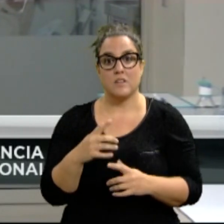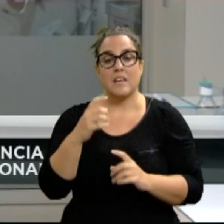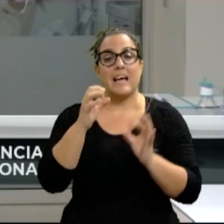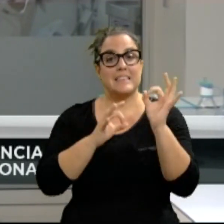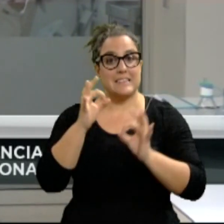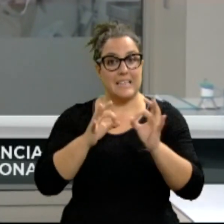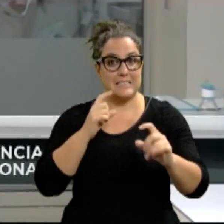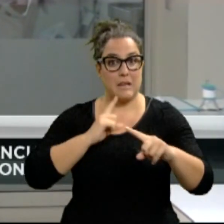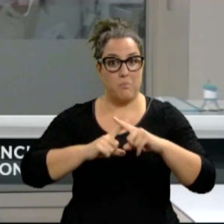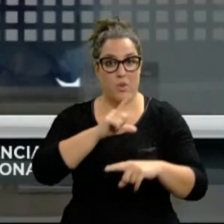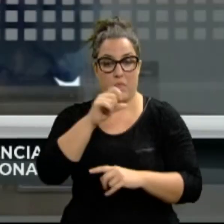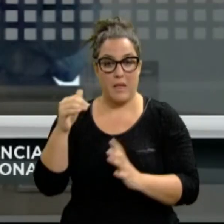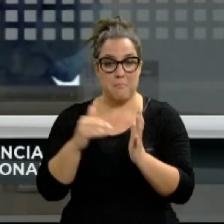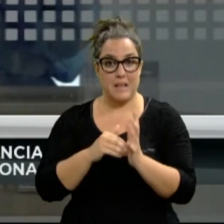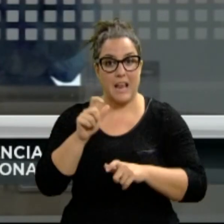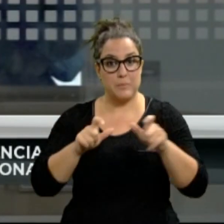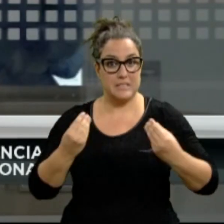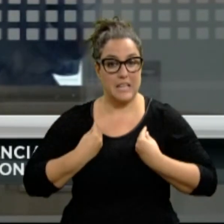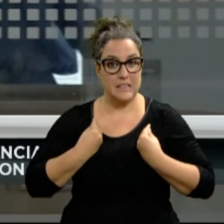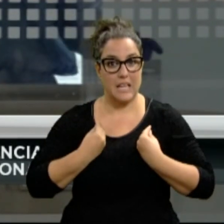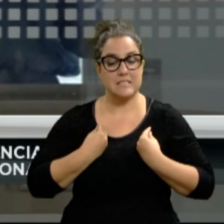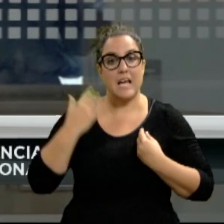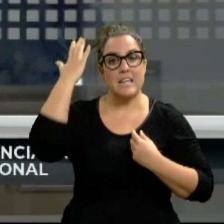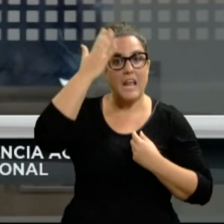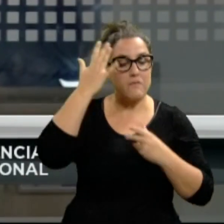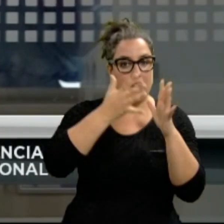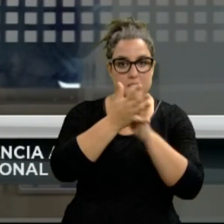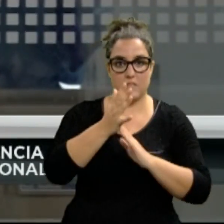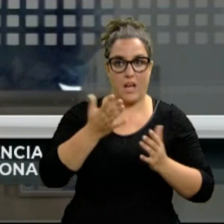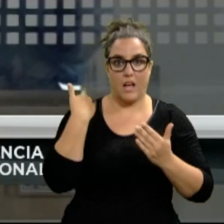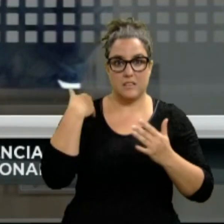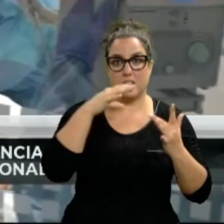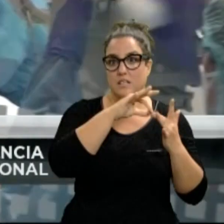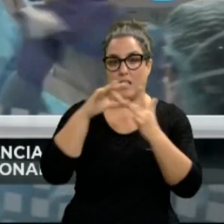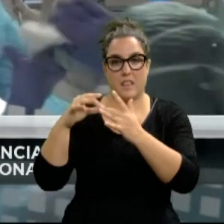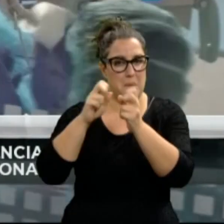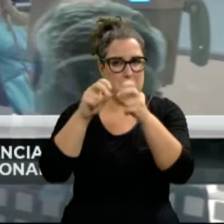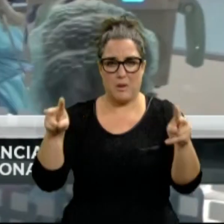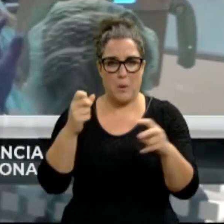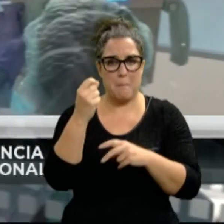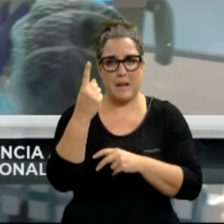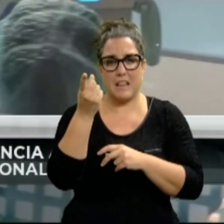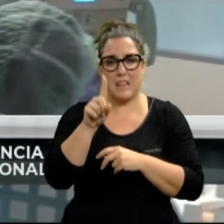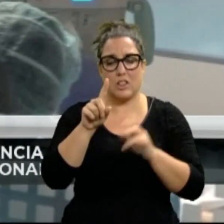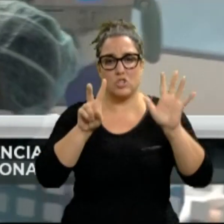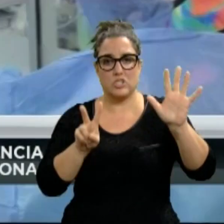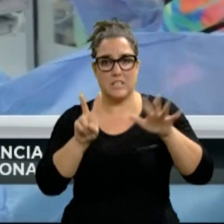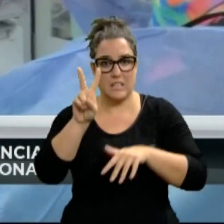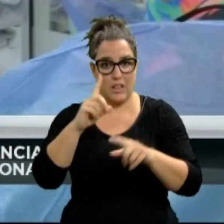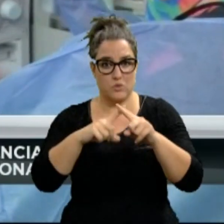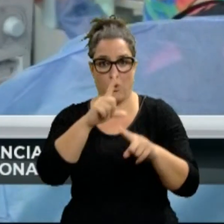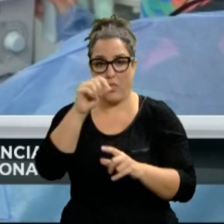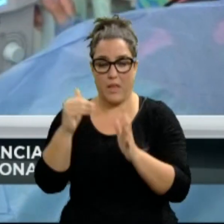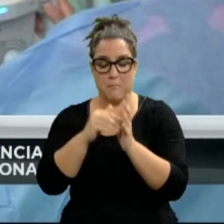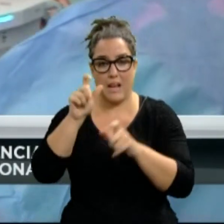acumulada por 100.000 habitantes, la comunidad foral ha pasado de liderar los rankings autonómicos con 1.172 contagios por 100.000 habitantes